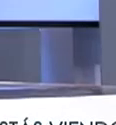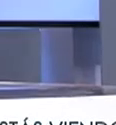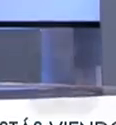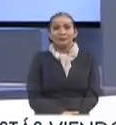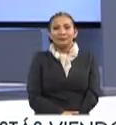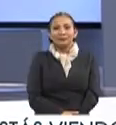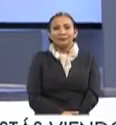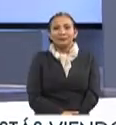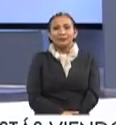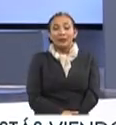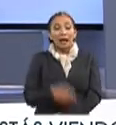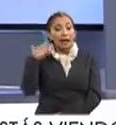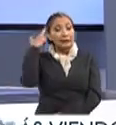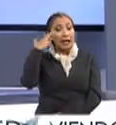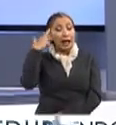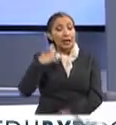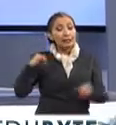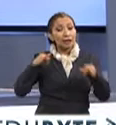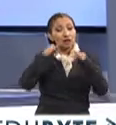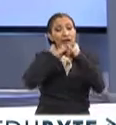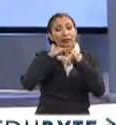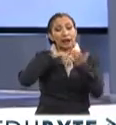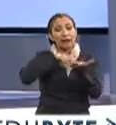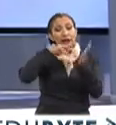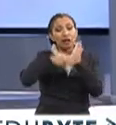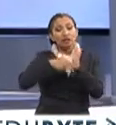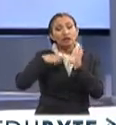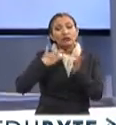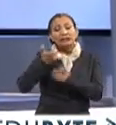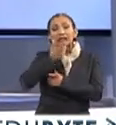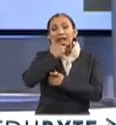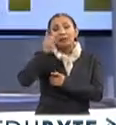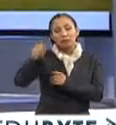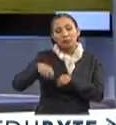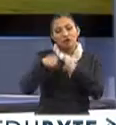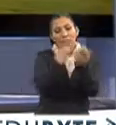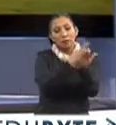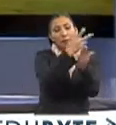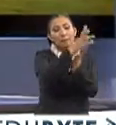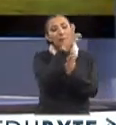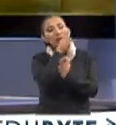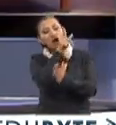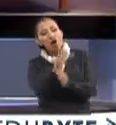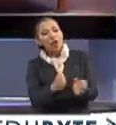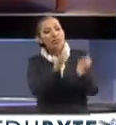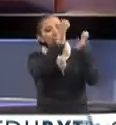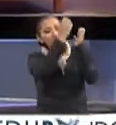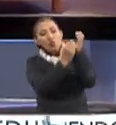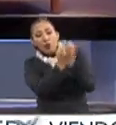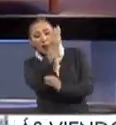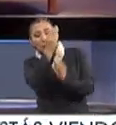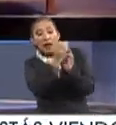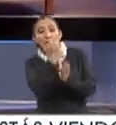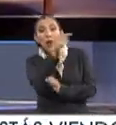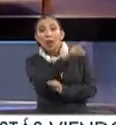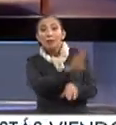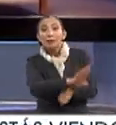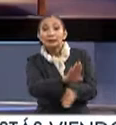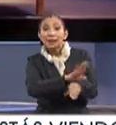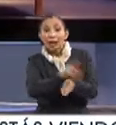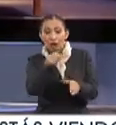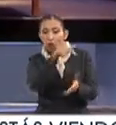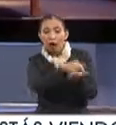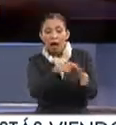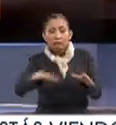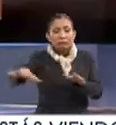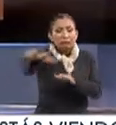El Real Instituto de Arquitectos Británicos otorgó el Premio Internacional Mejor Edificio Nuevo del Mundo a una escuela de Brasil que está